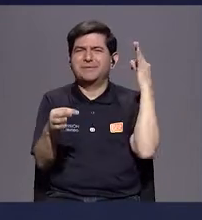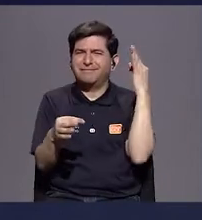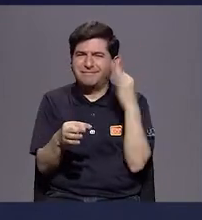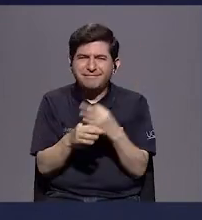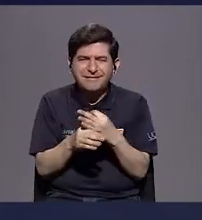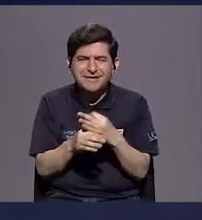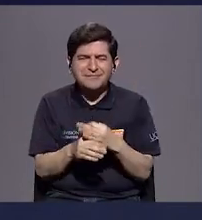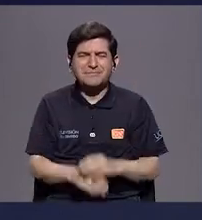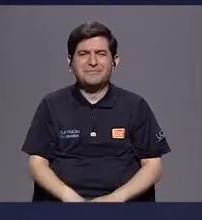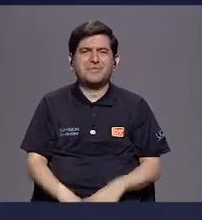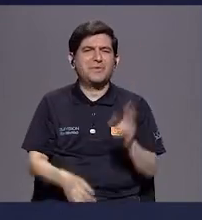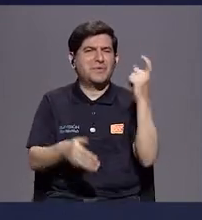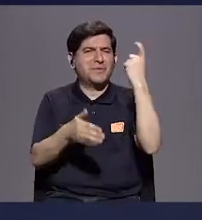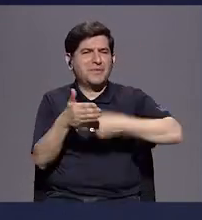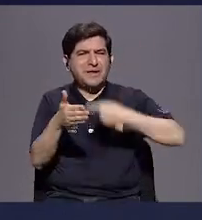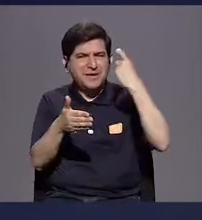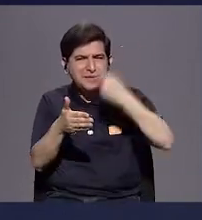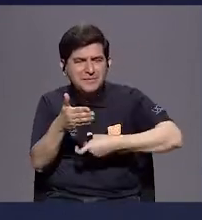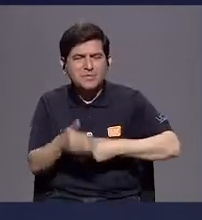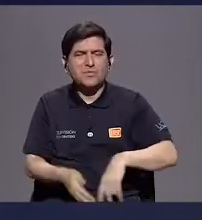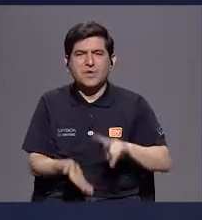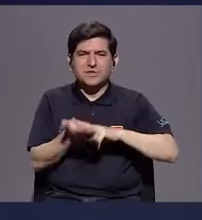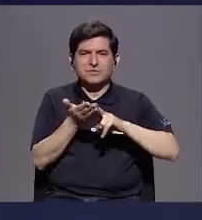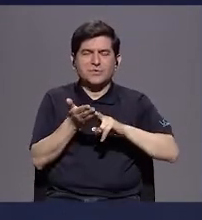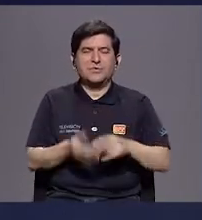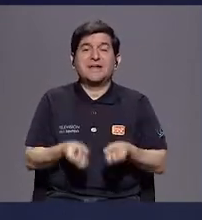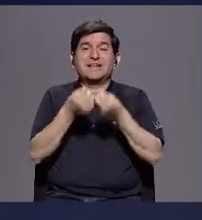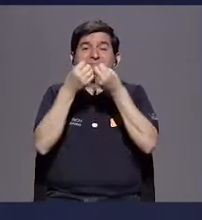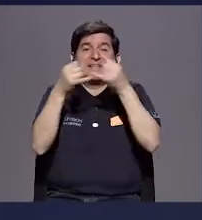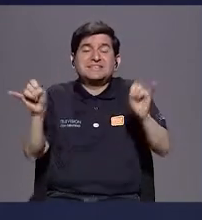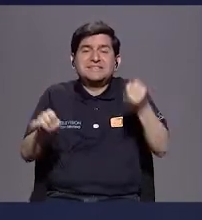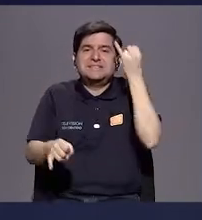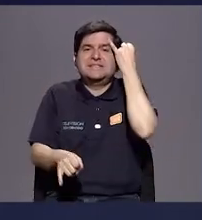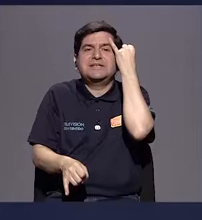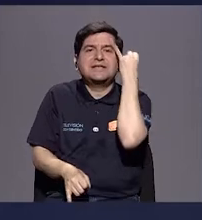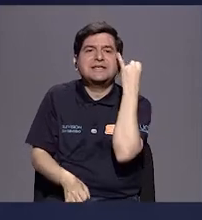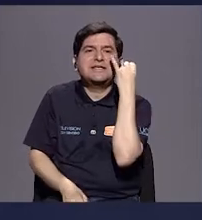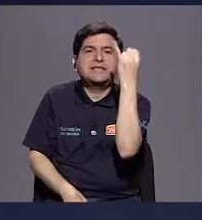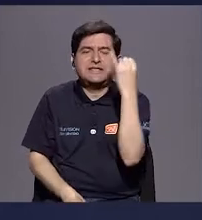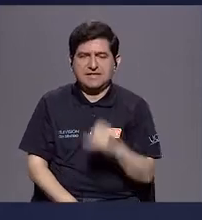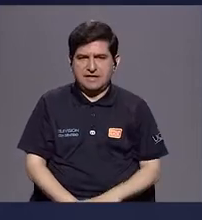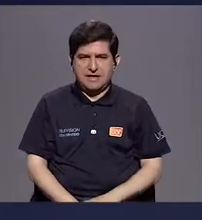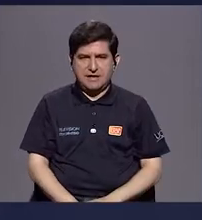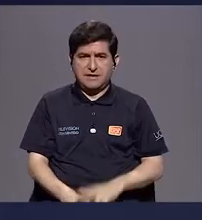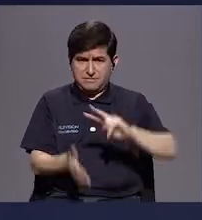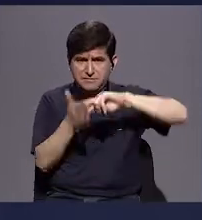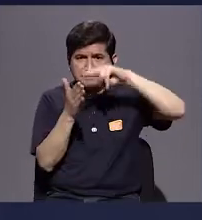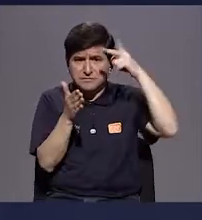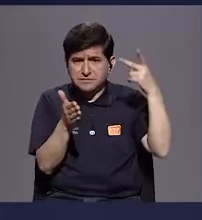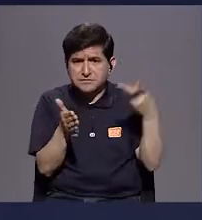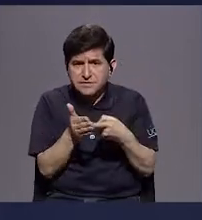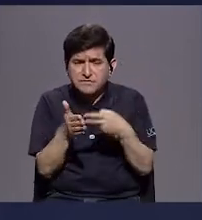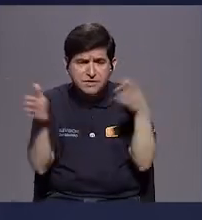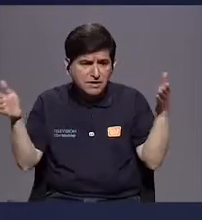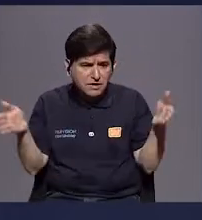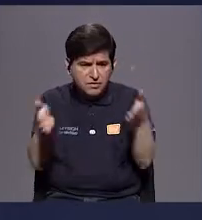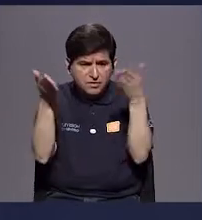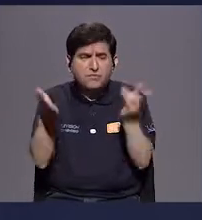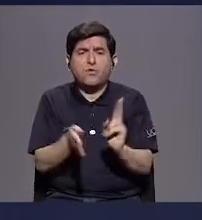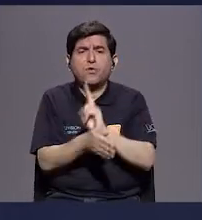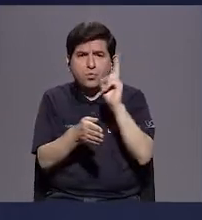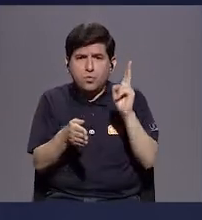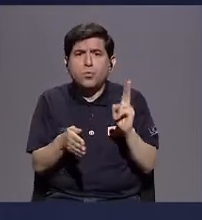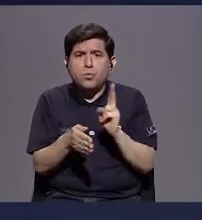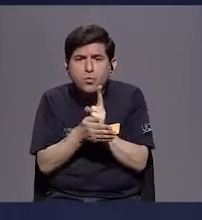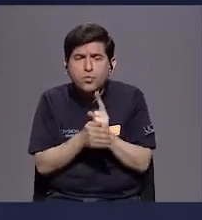impuestos verdes sin iniciativas que vengan a fomentar el uso